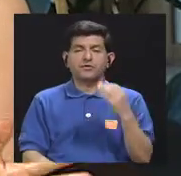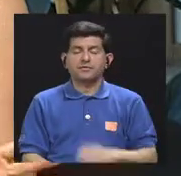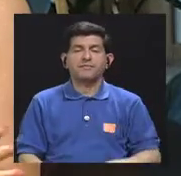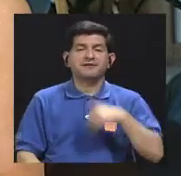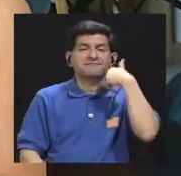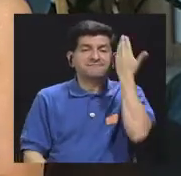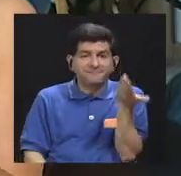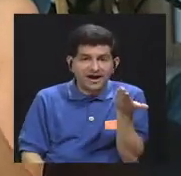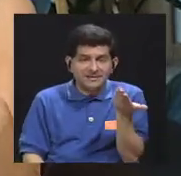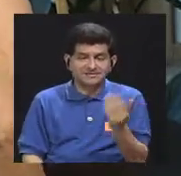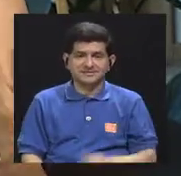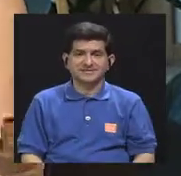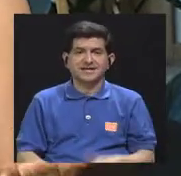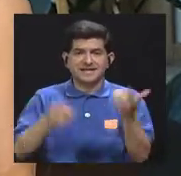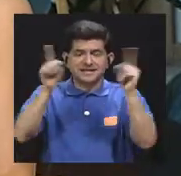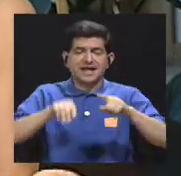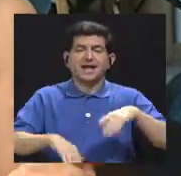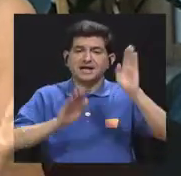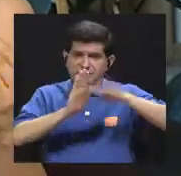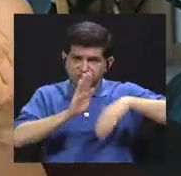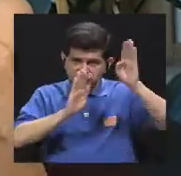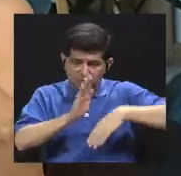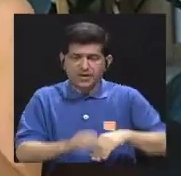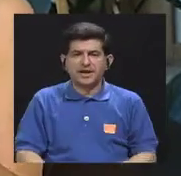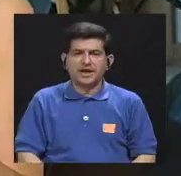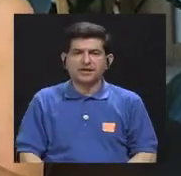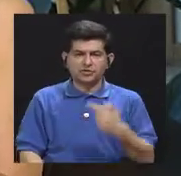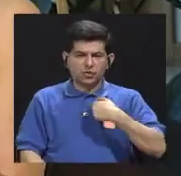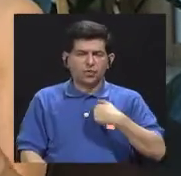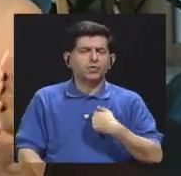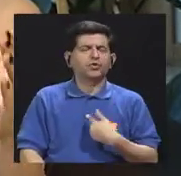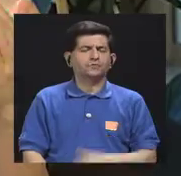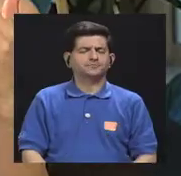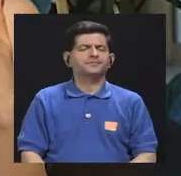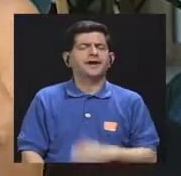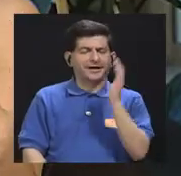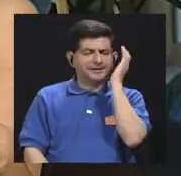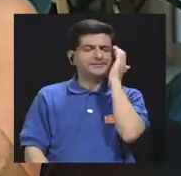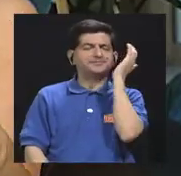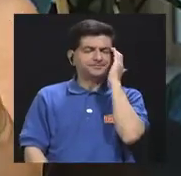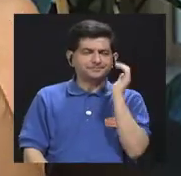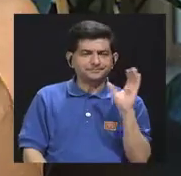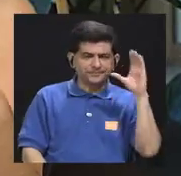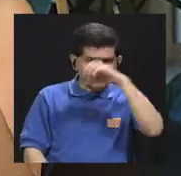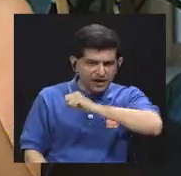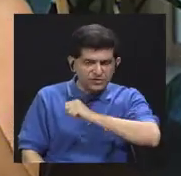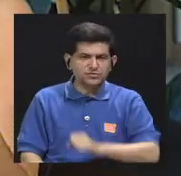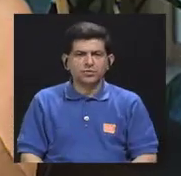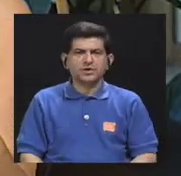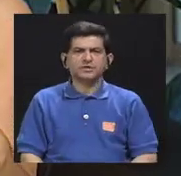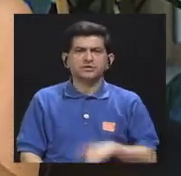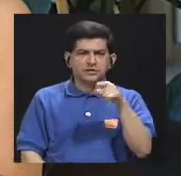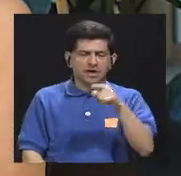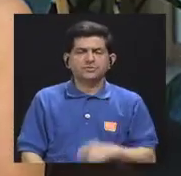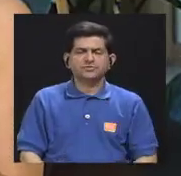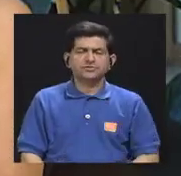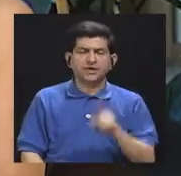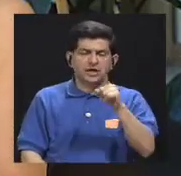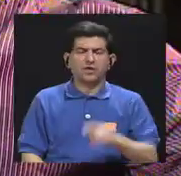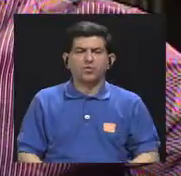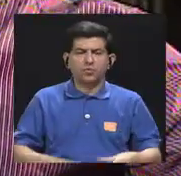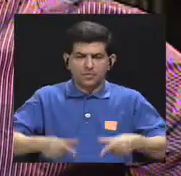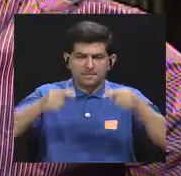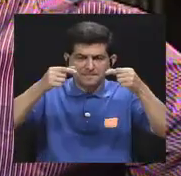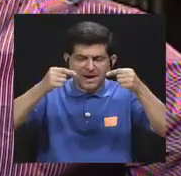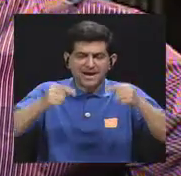fácil y de hecho que más barata es ser un poquitito más consciente e ir viendo cuánto por ejemplo te dura una bolsita de sal en la casa